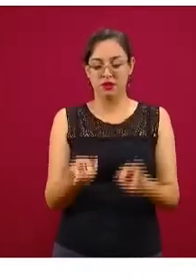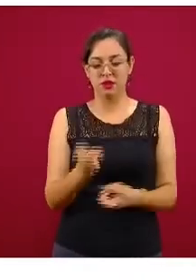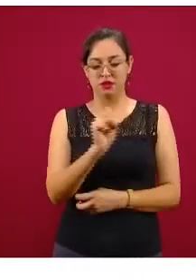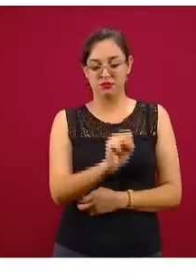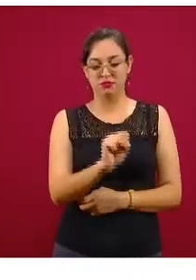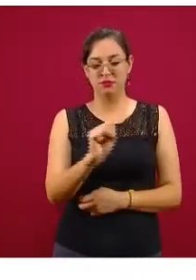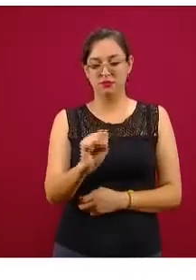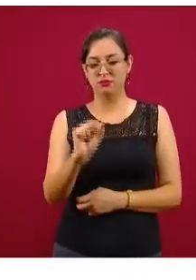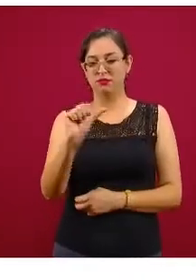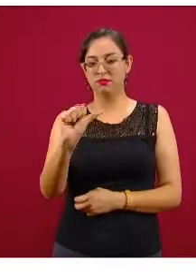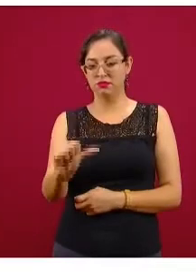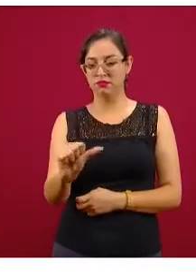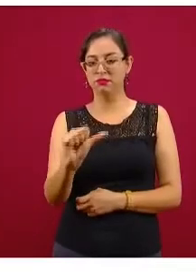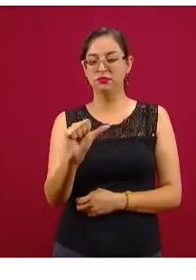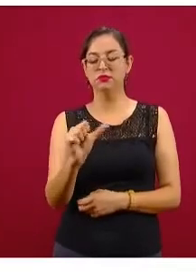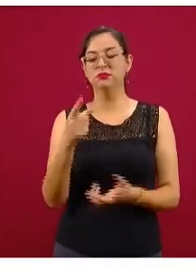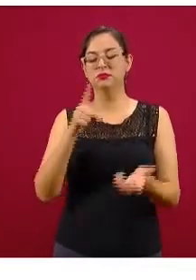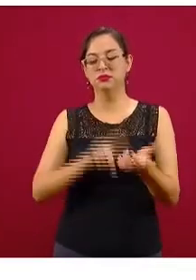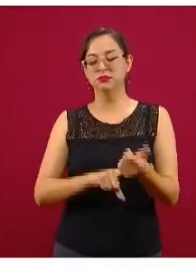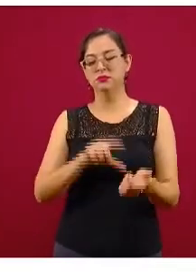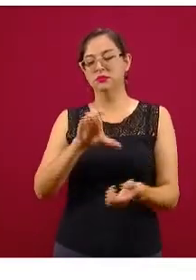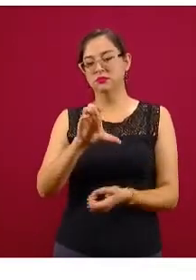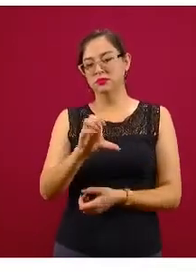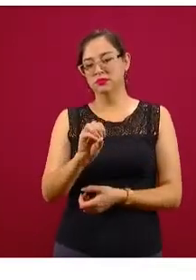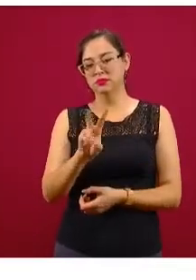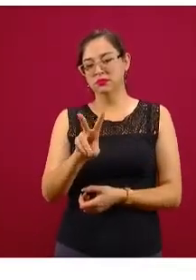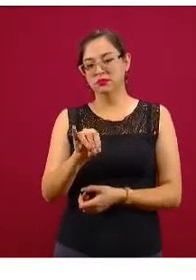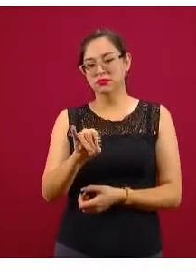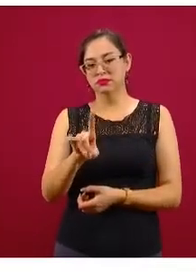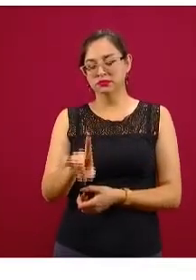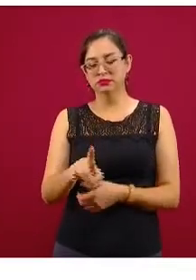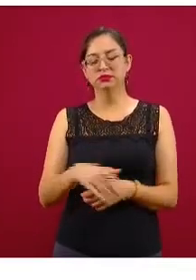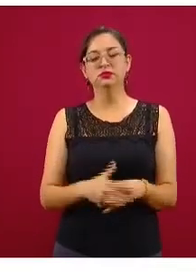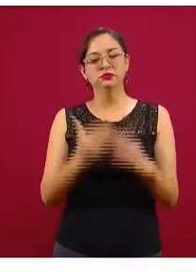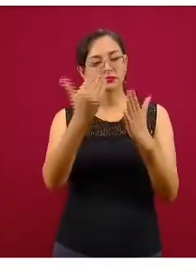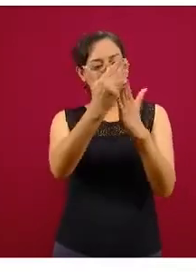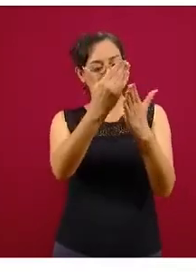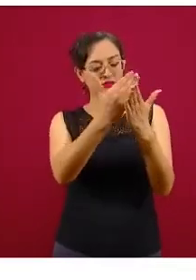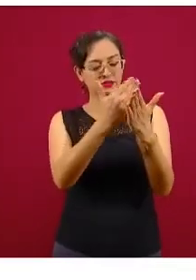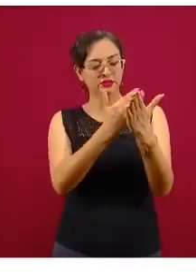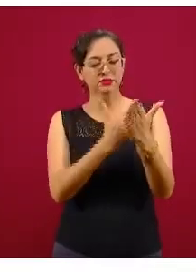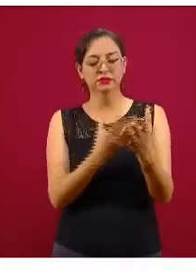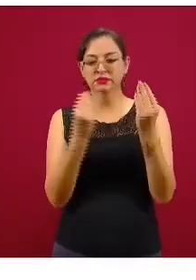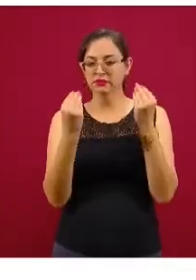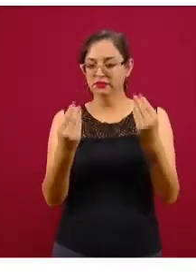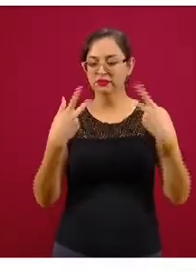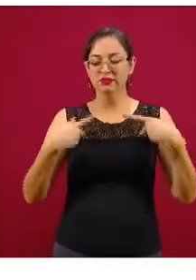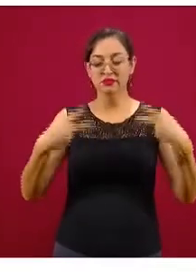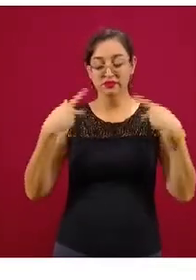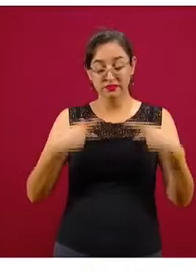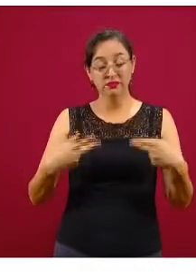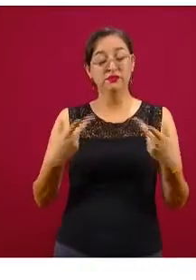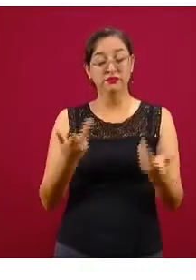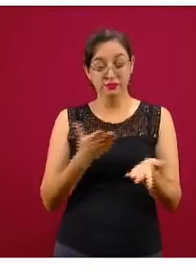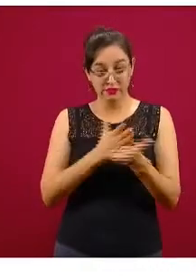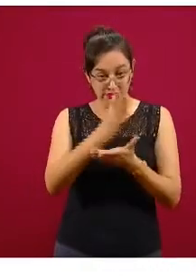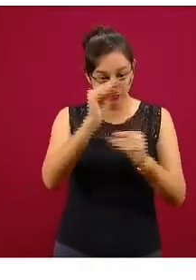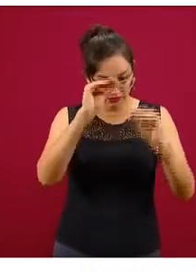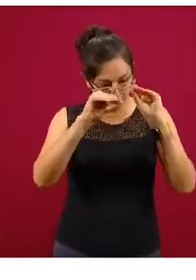de COVID. Entonces, son lineamientos en los cuales intervienen muchas personas, los psiquiatras son unos,